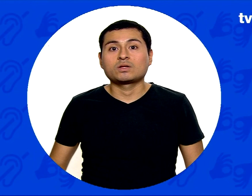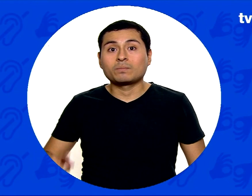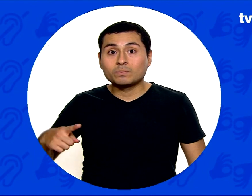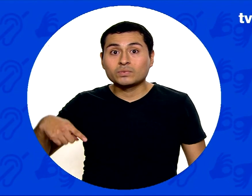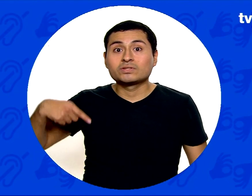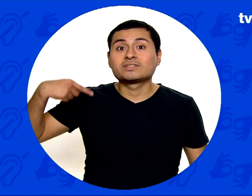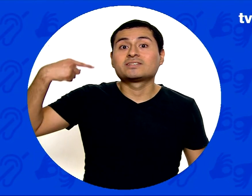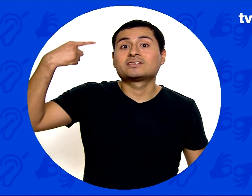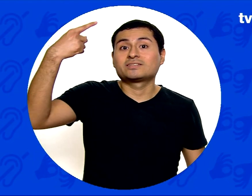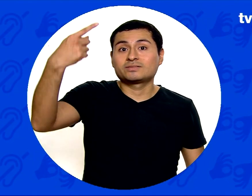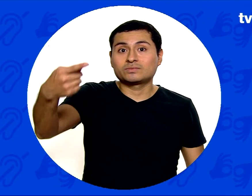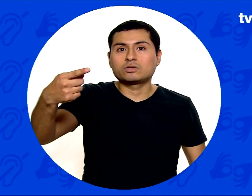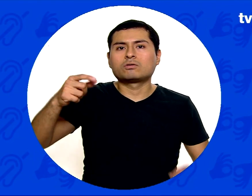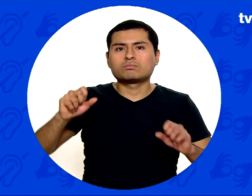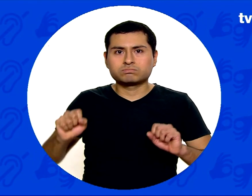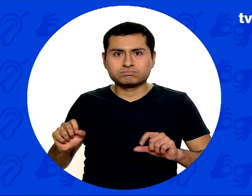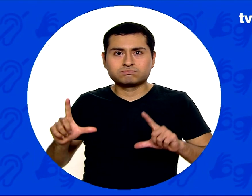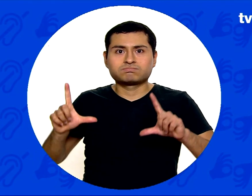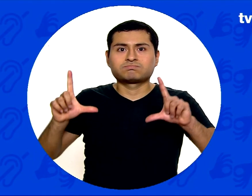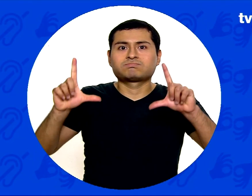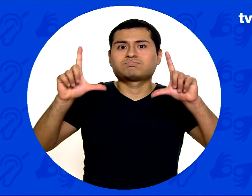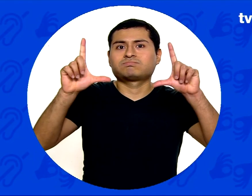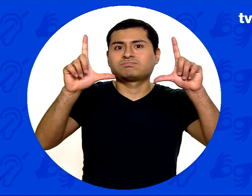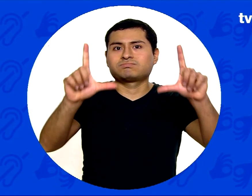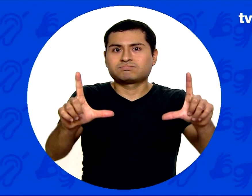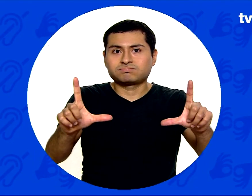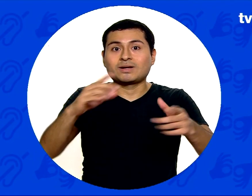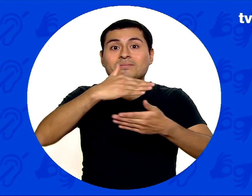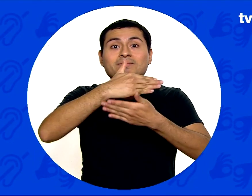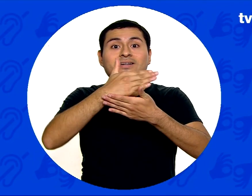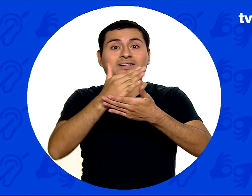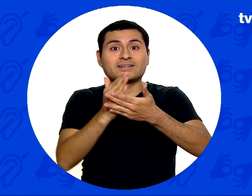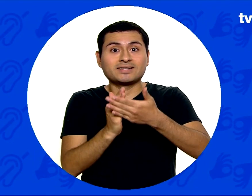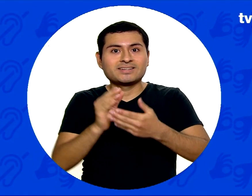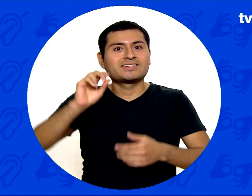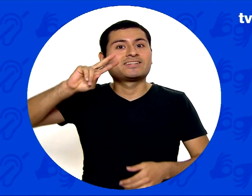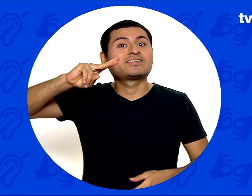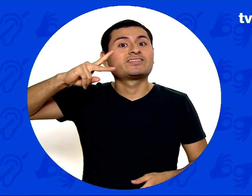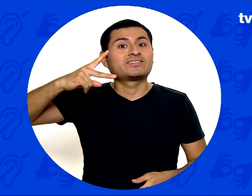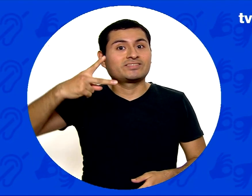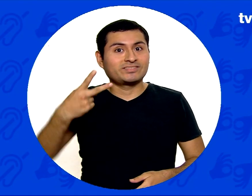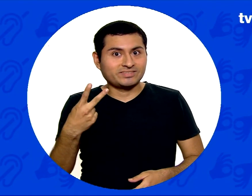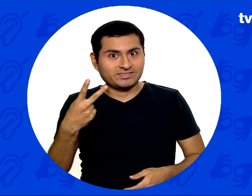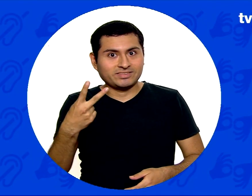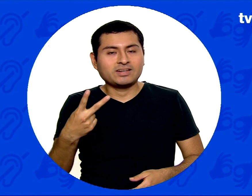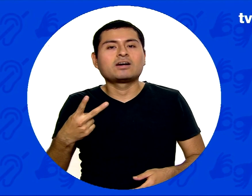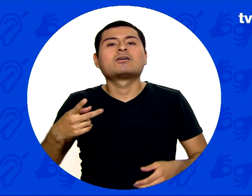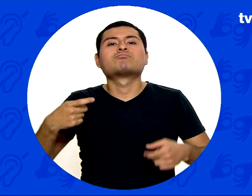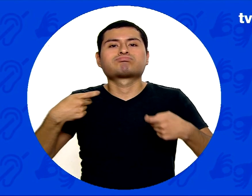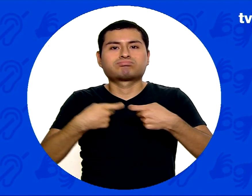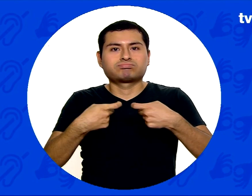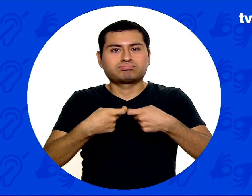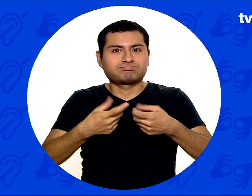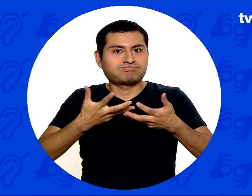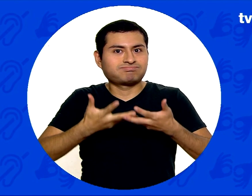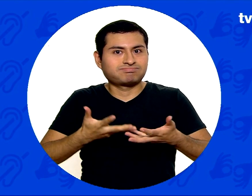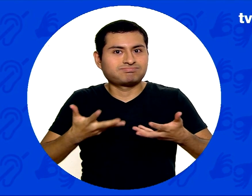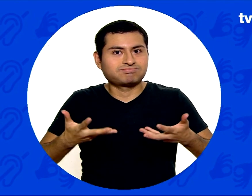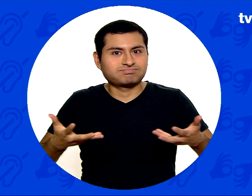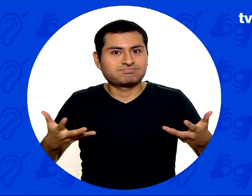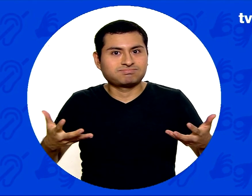La siguiente semana Continuaremos Con la segunda parte De los objetos